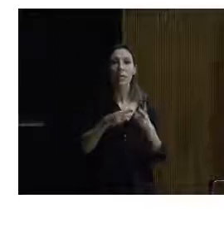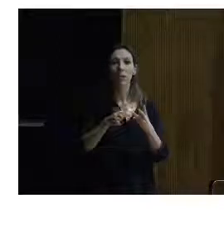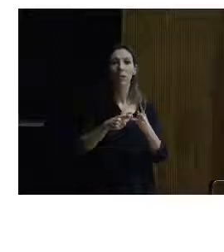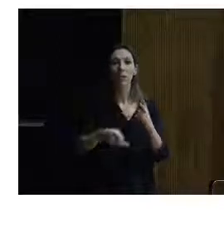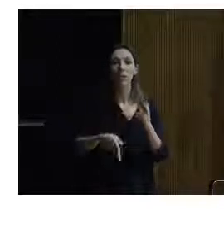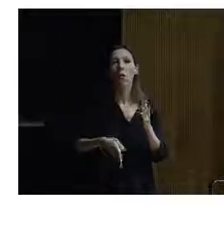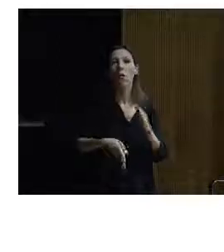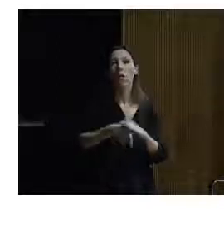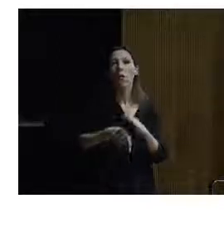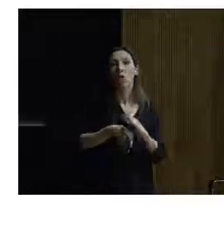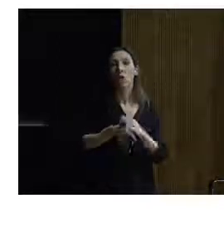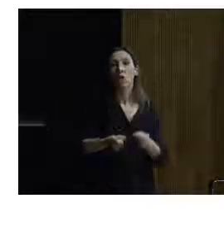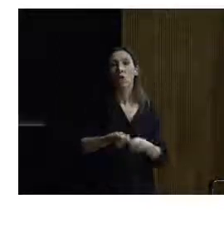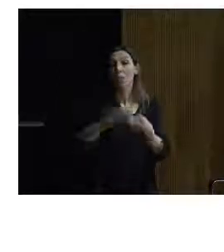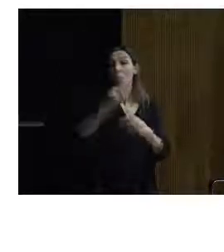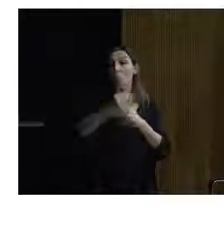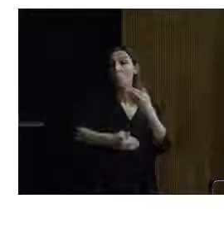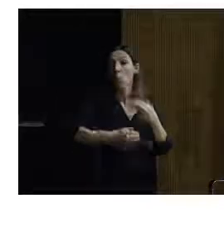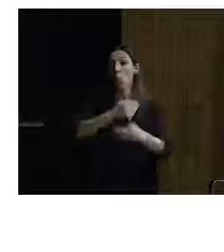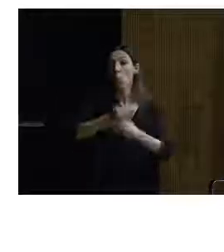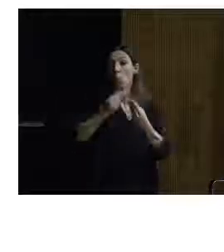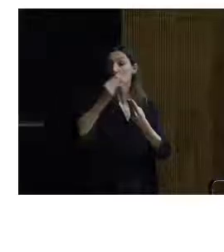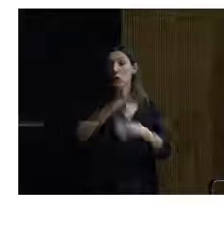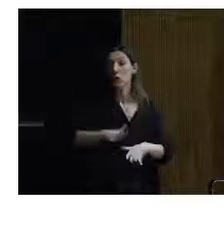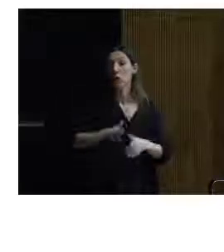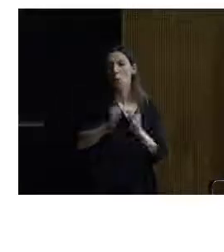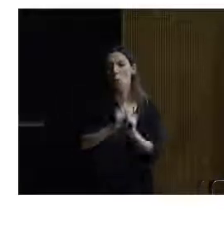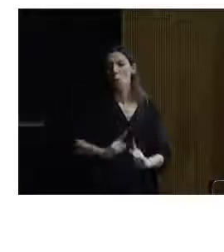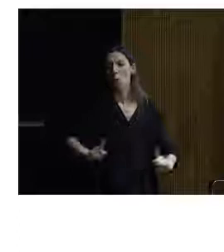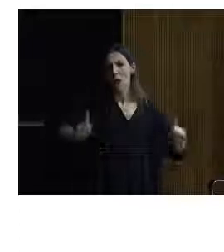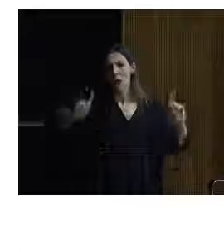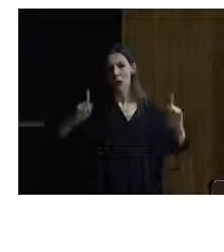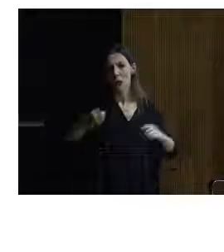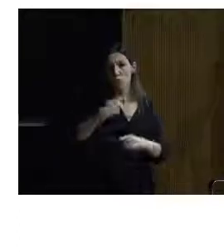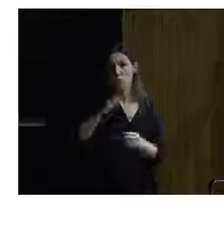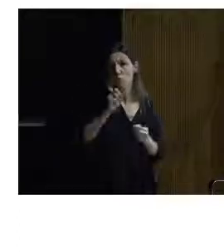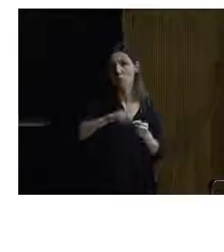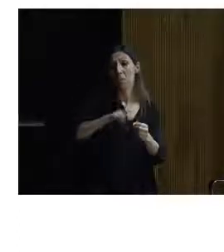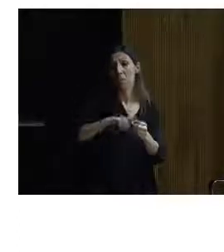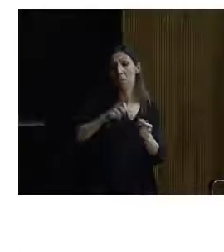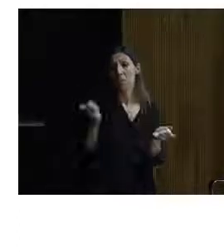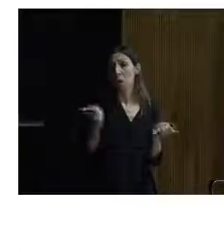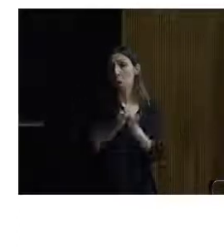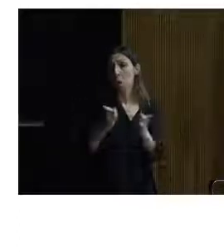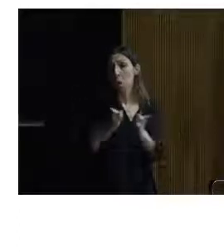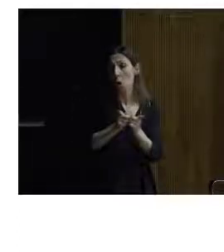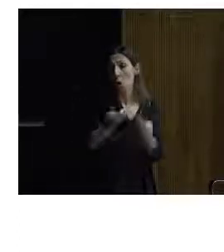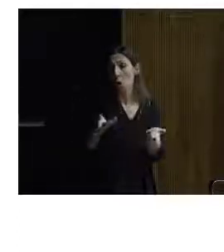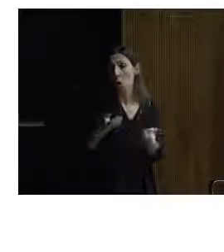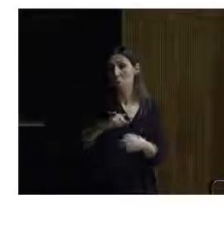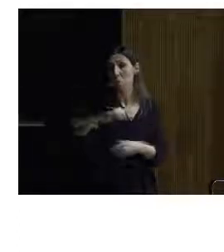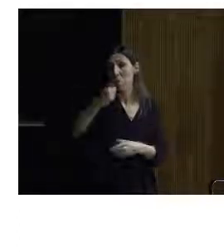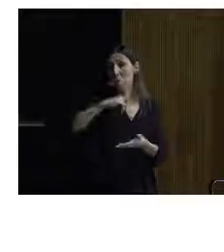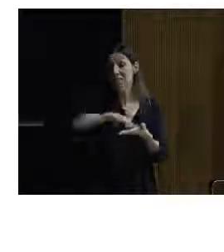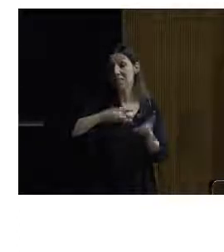Los edificios viven un proceso histórico muy largo, del cual nosotros somos unos pequeños participantes, una anécdota, y sobre todo los arquitectos, somos una